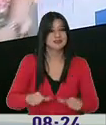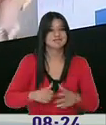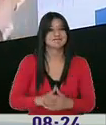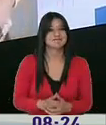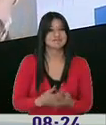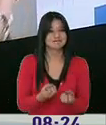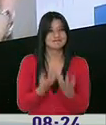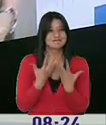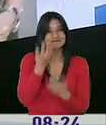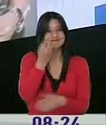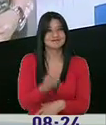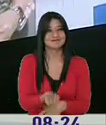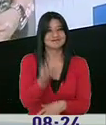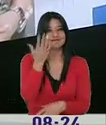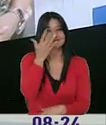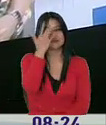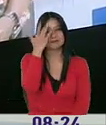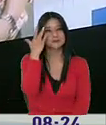buenos días.